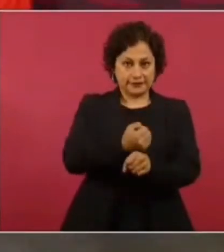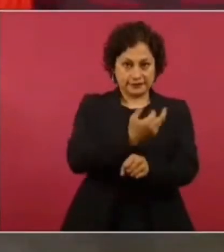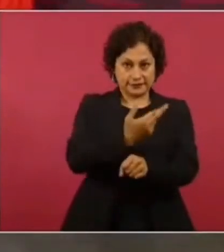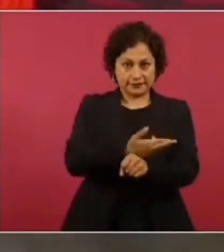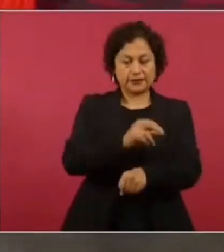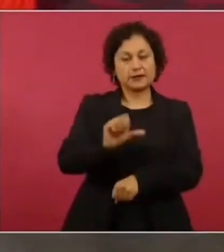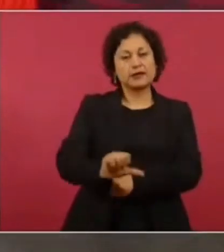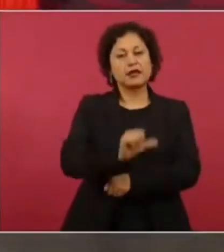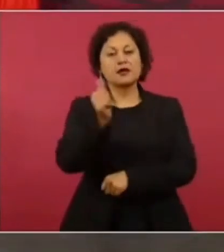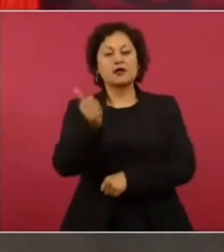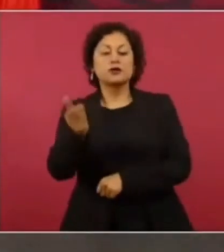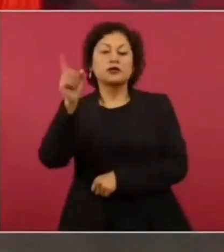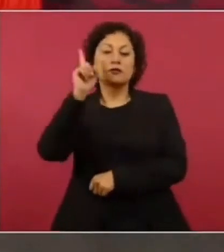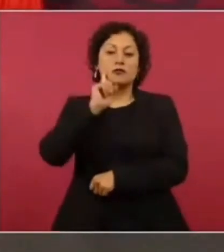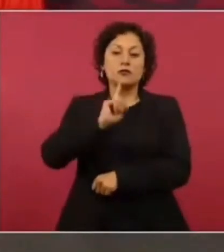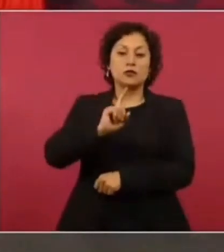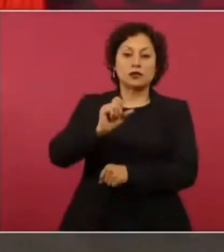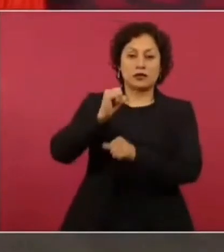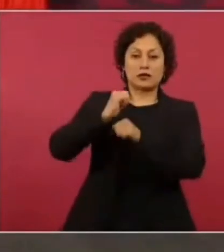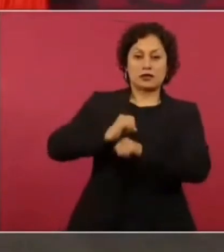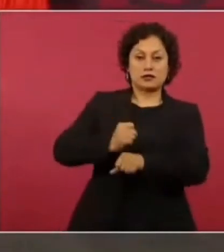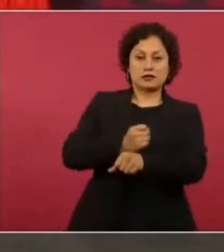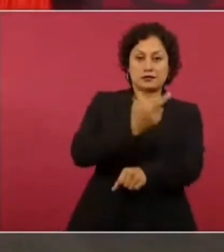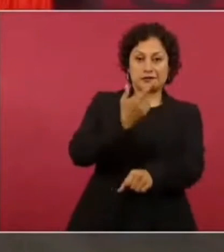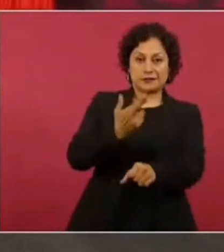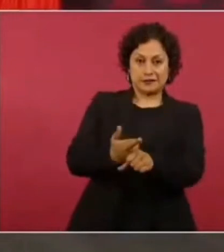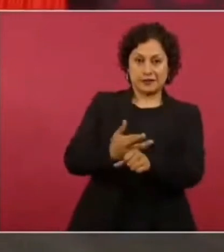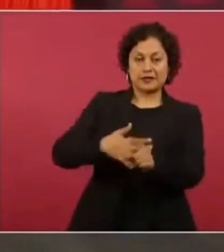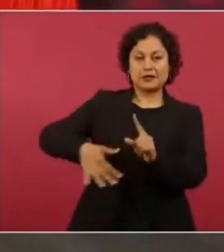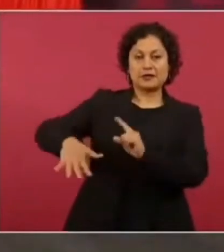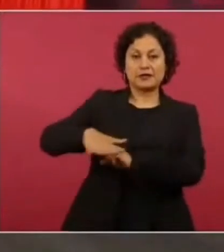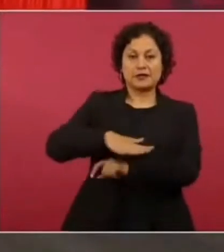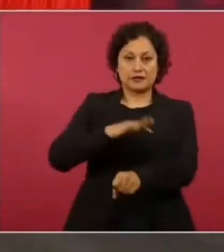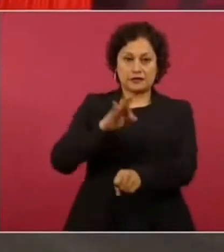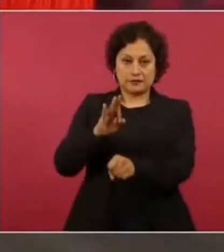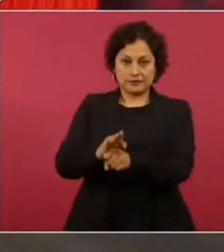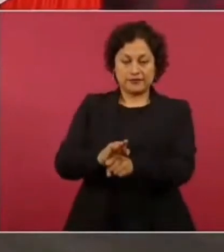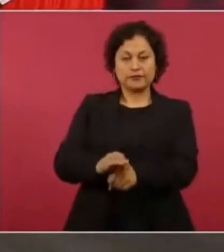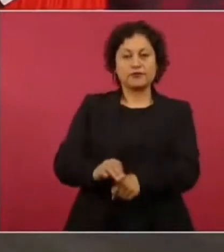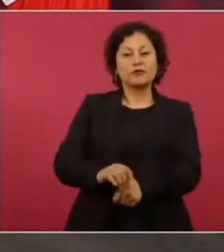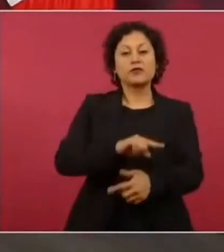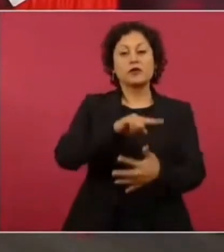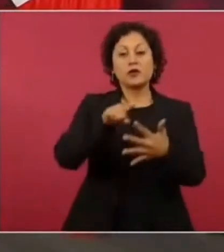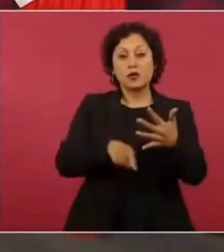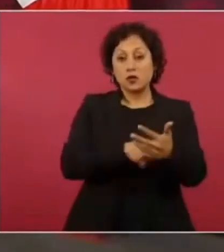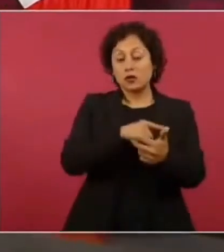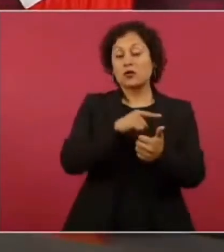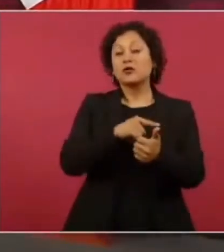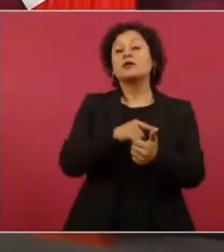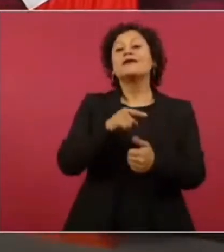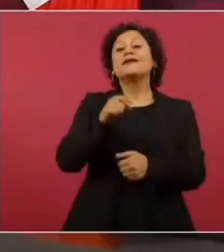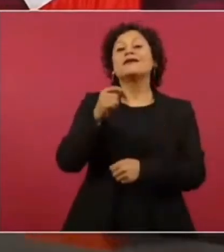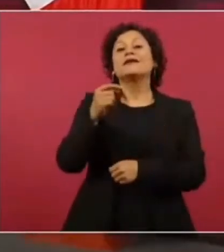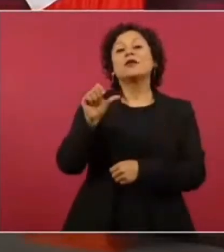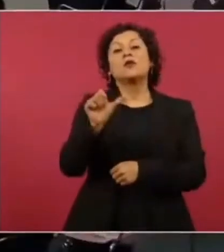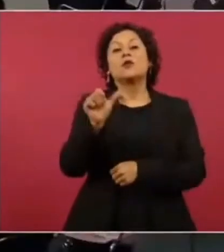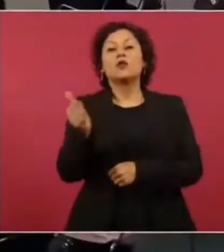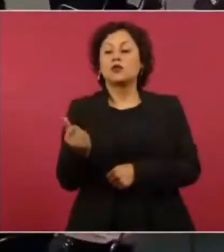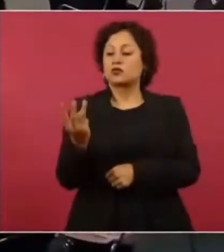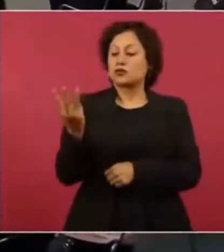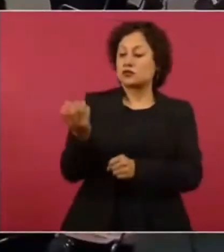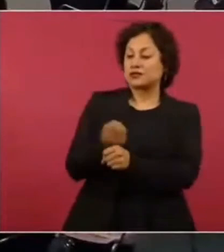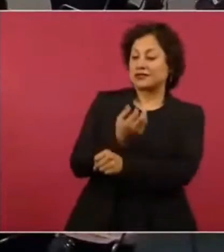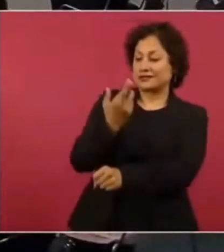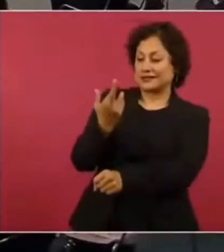Ambiente. Luego tres subsecretarios de Desarrollo